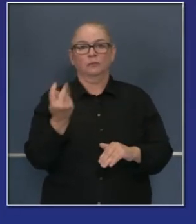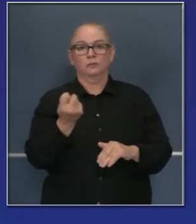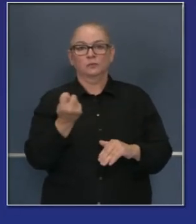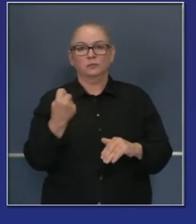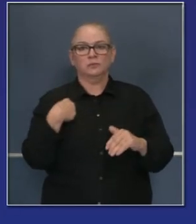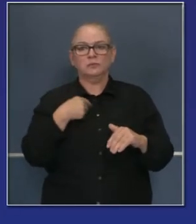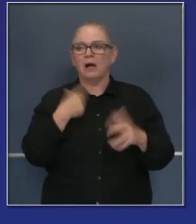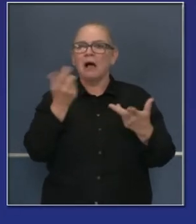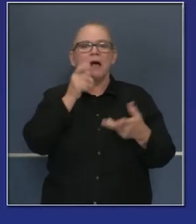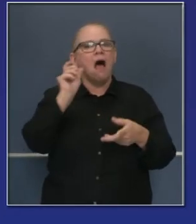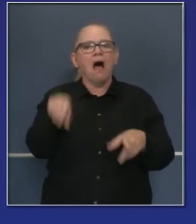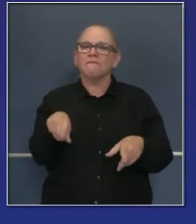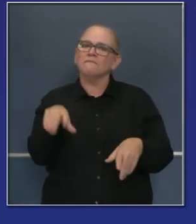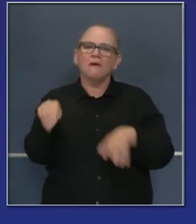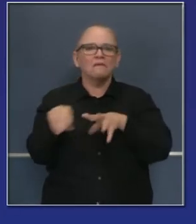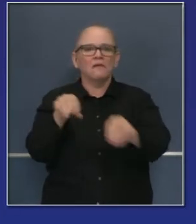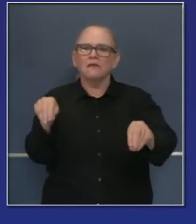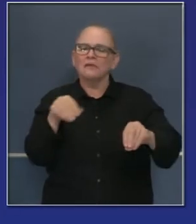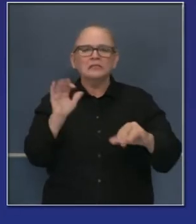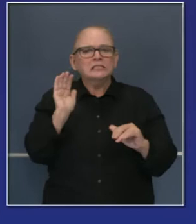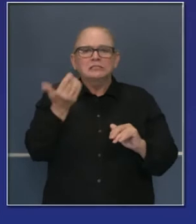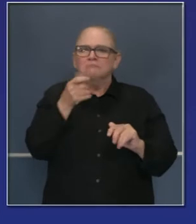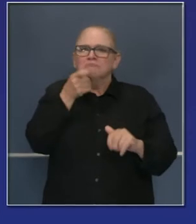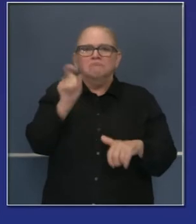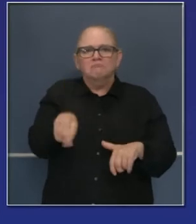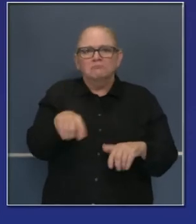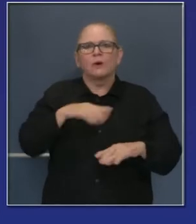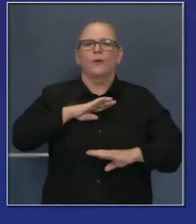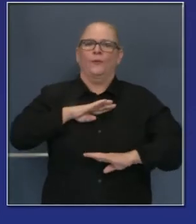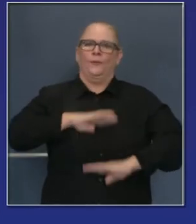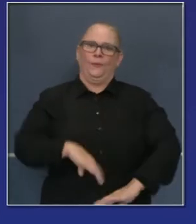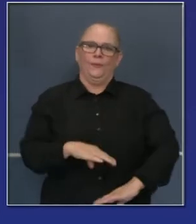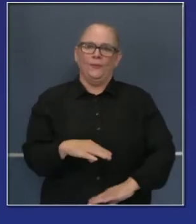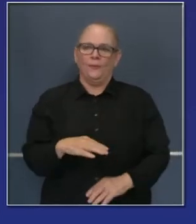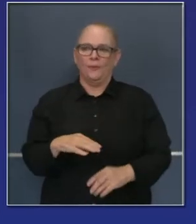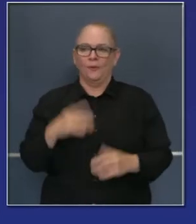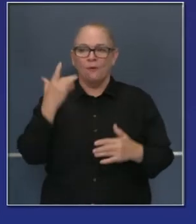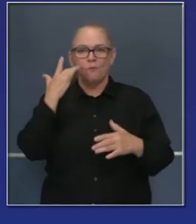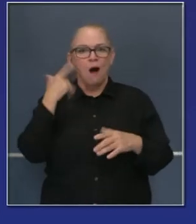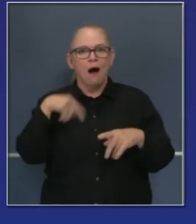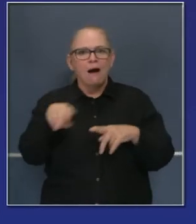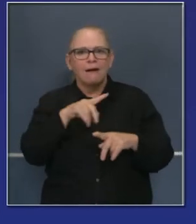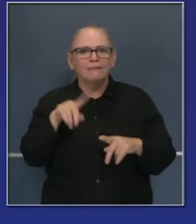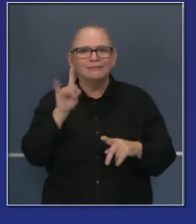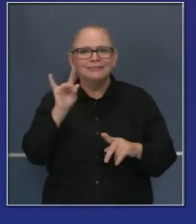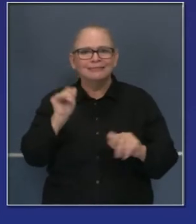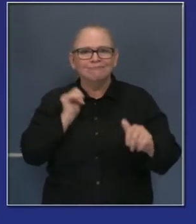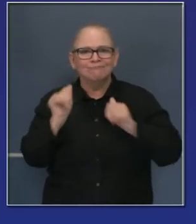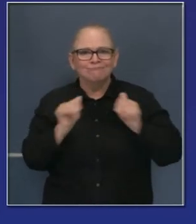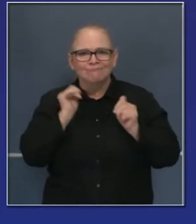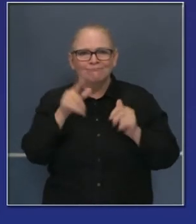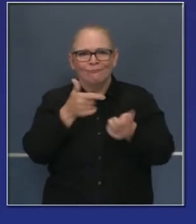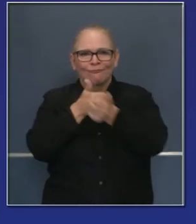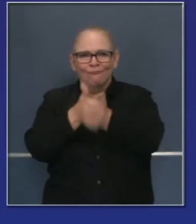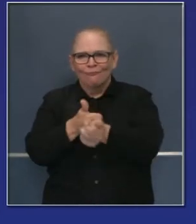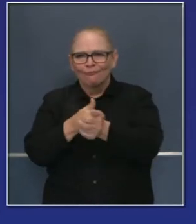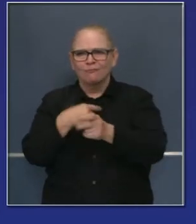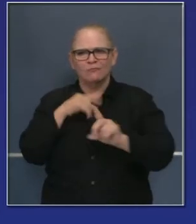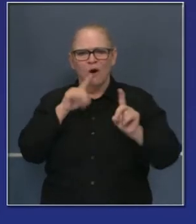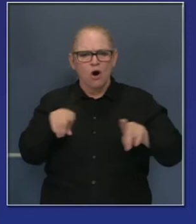una buena noticia. Estos apagones los hemos logrado eliminar el lunes y el domingo. pudimos tomar acción de